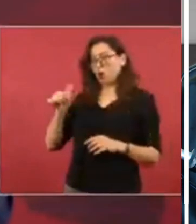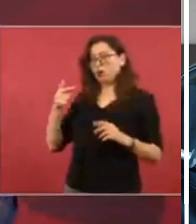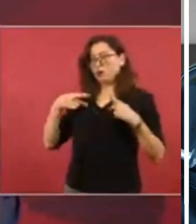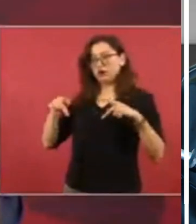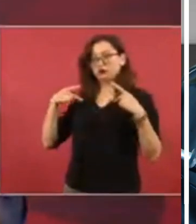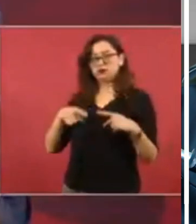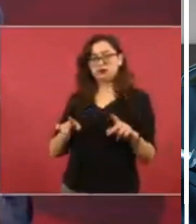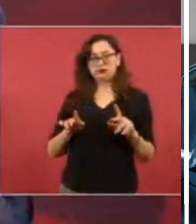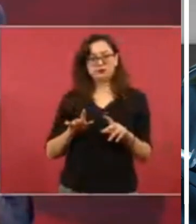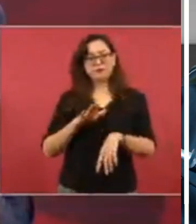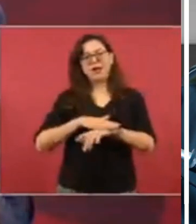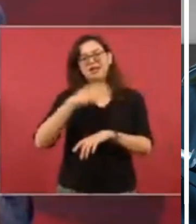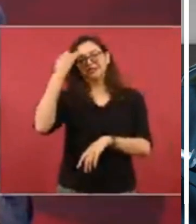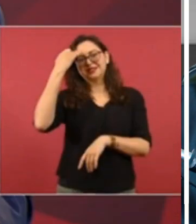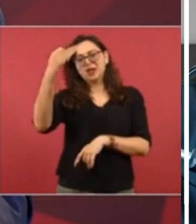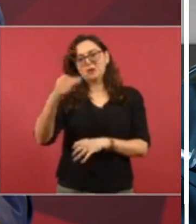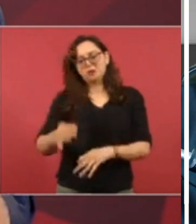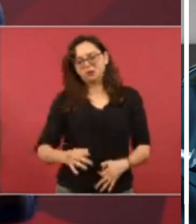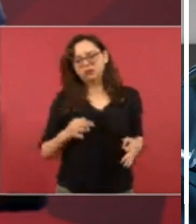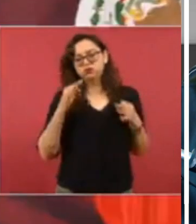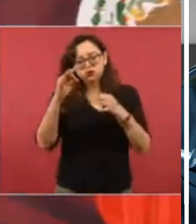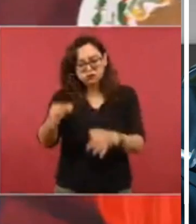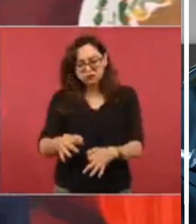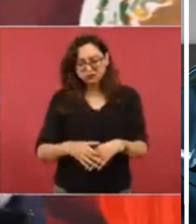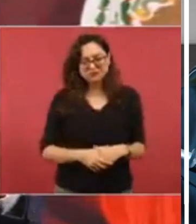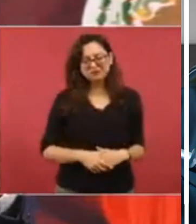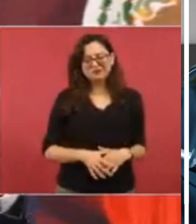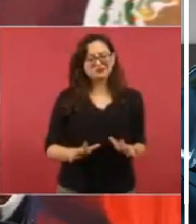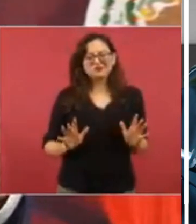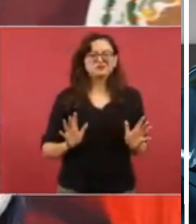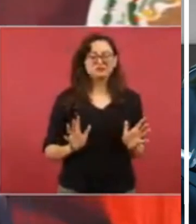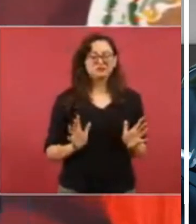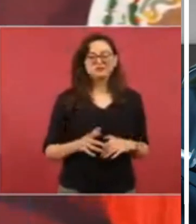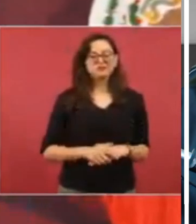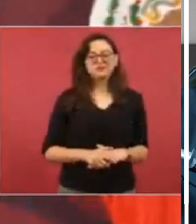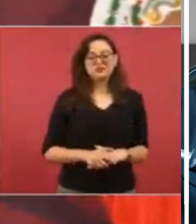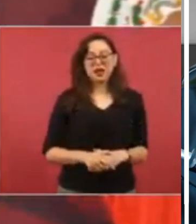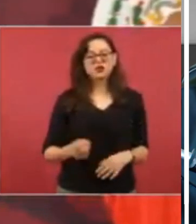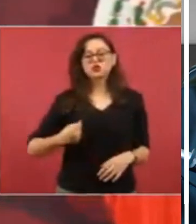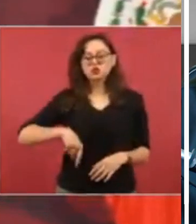nuestros adversarios.